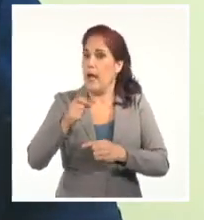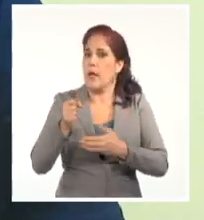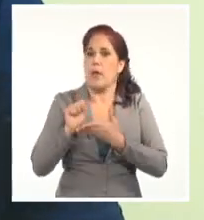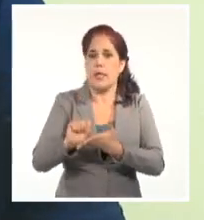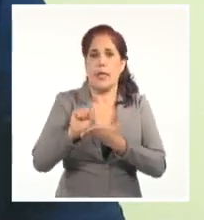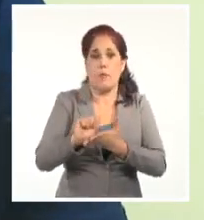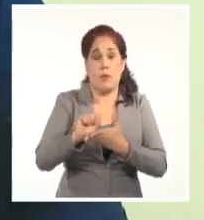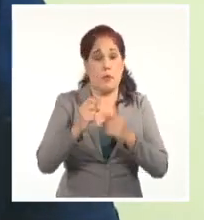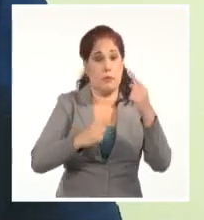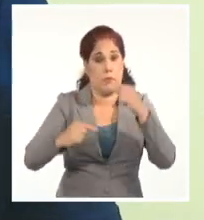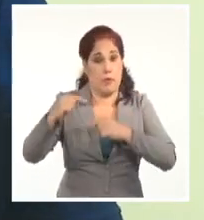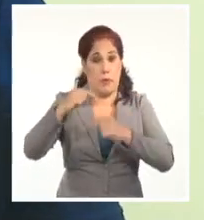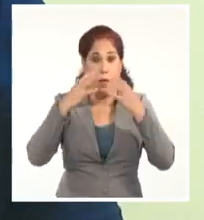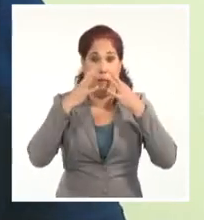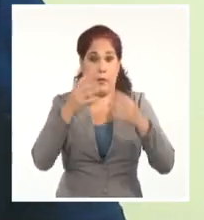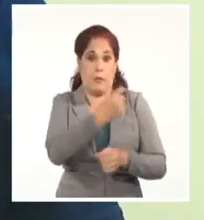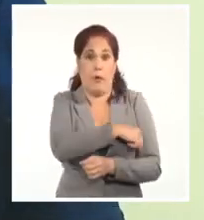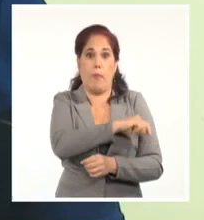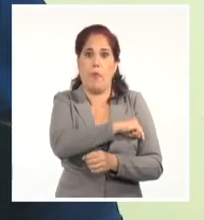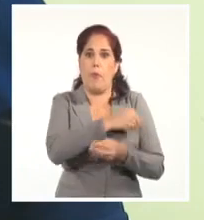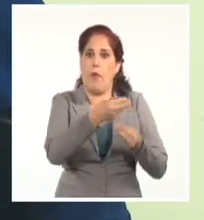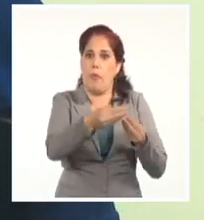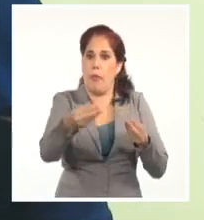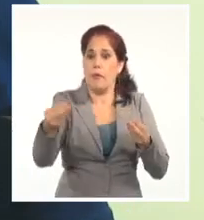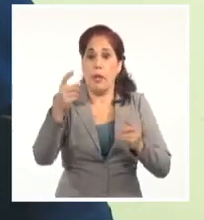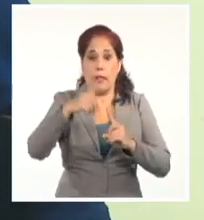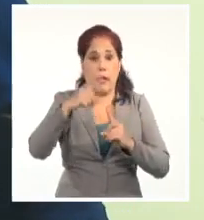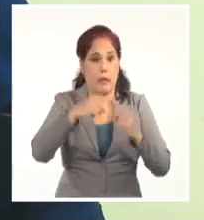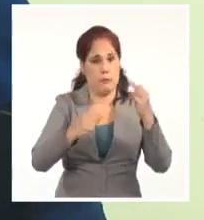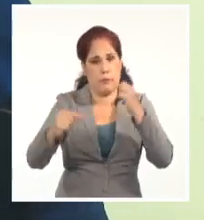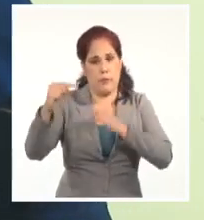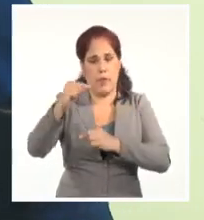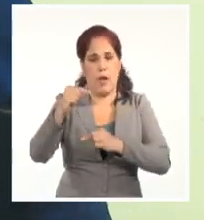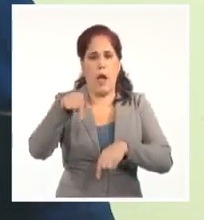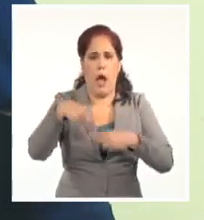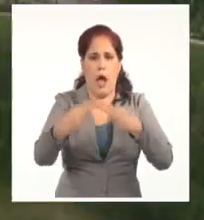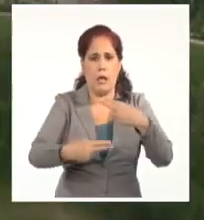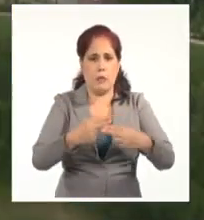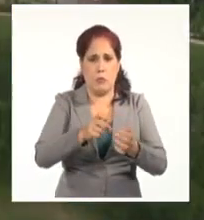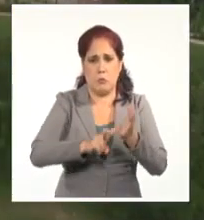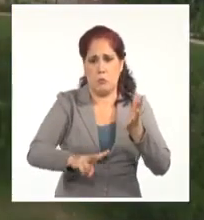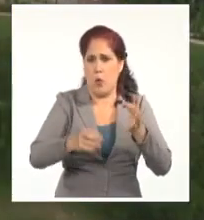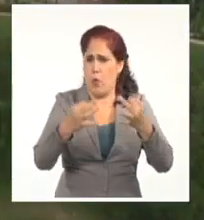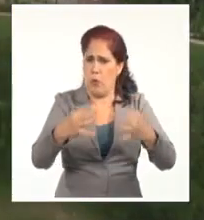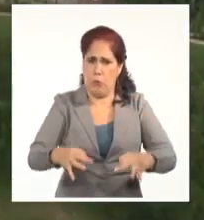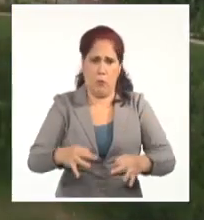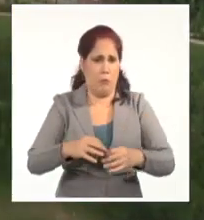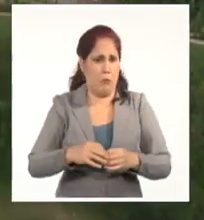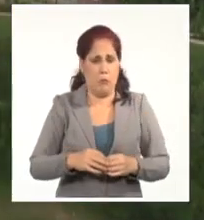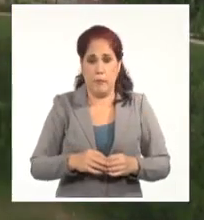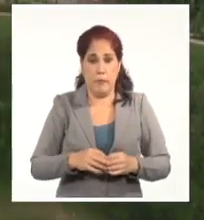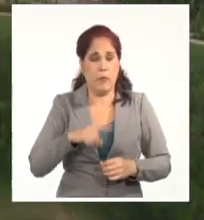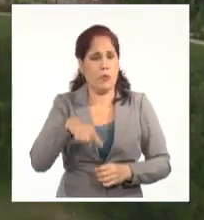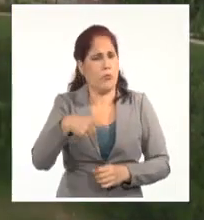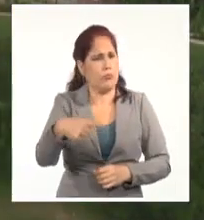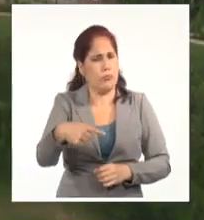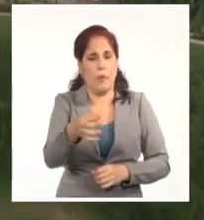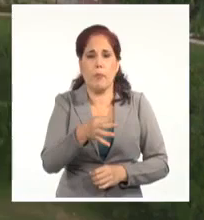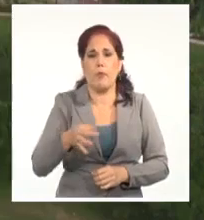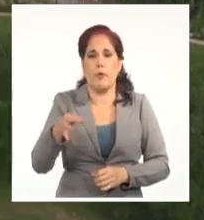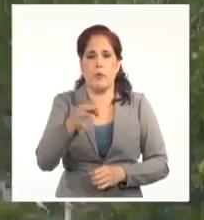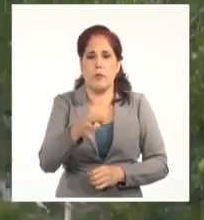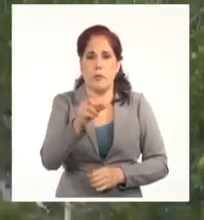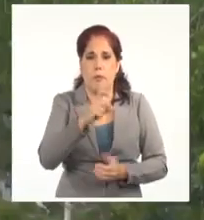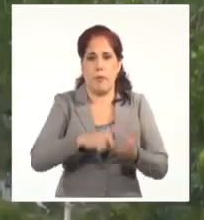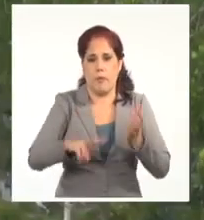son imprescindibles para la población, son tareas prioritarias que estamos desplegando día a día en cada uno de los municipios de la provincia.